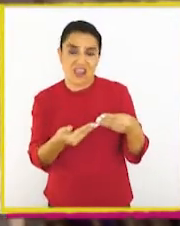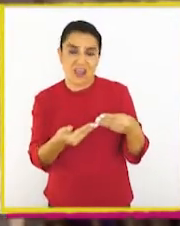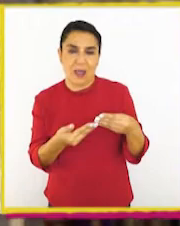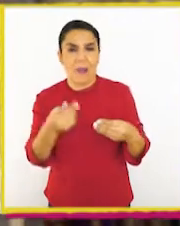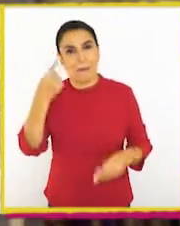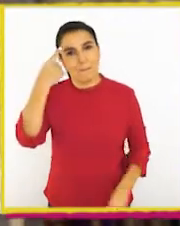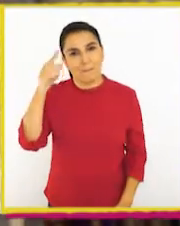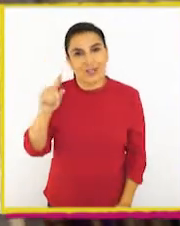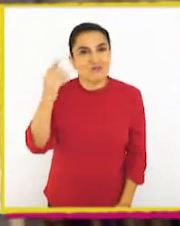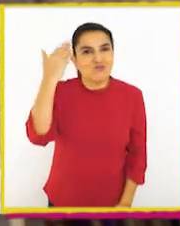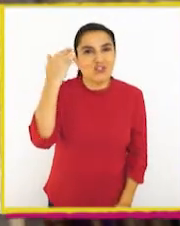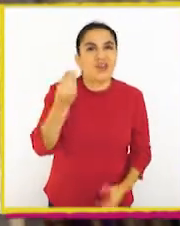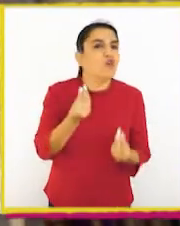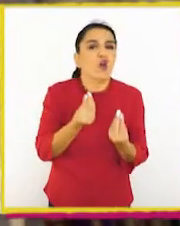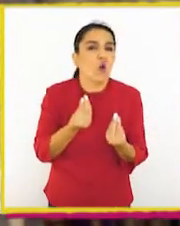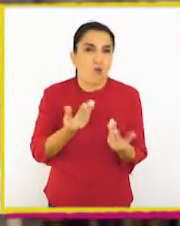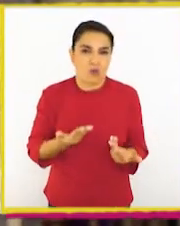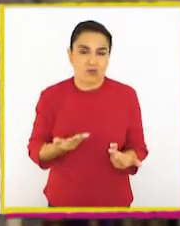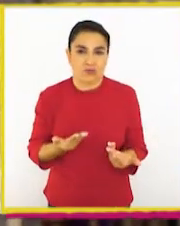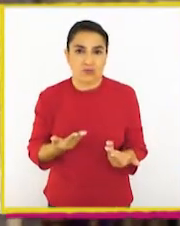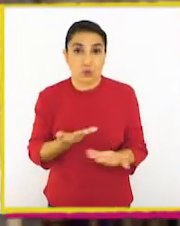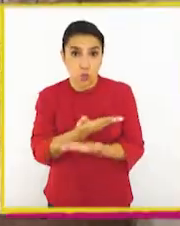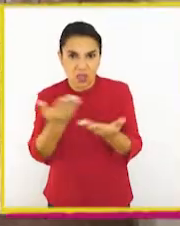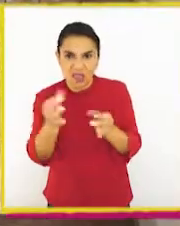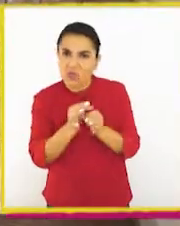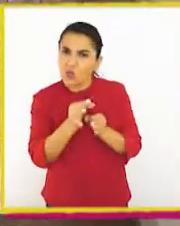pero no sabe cómo hacerlo. ¿Qué sugieren?